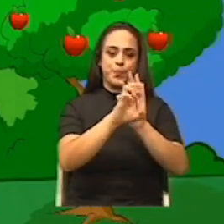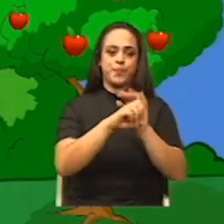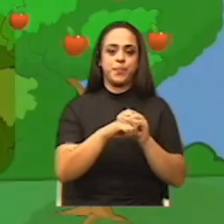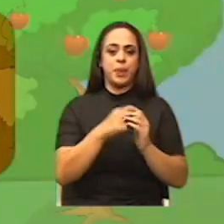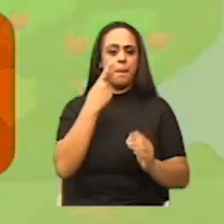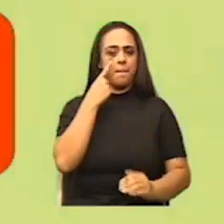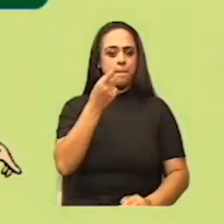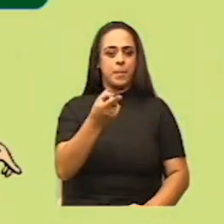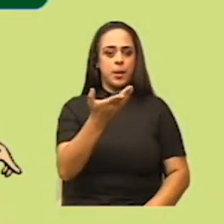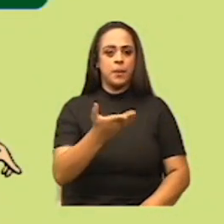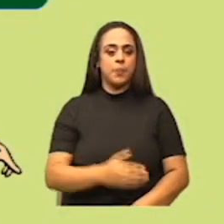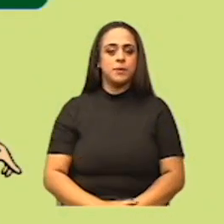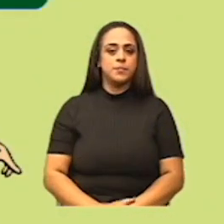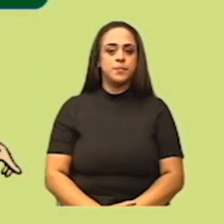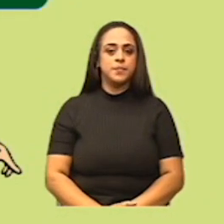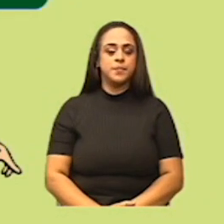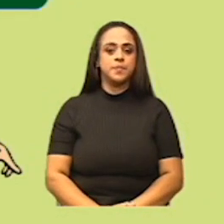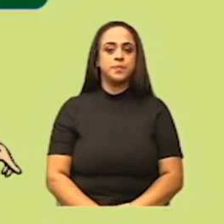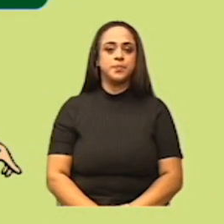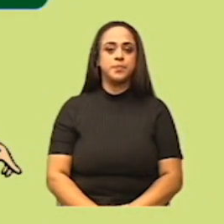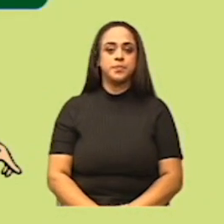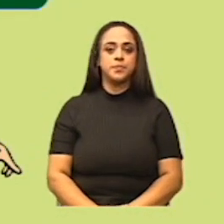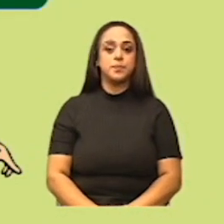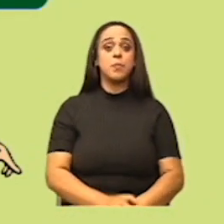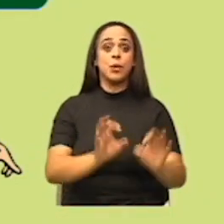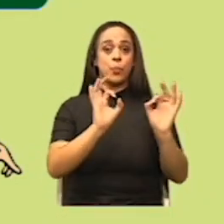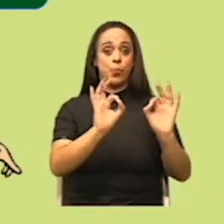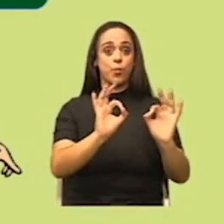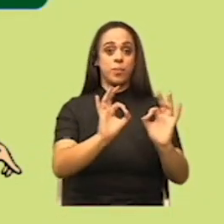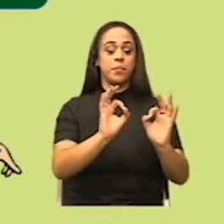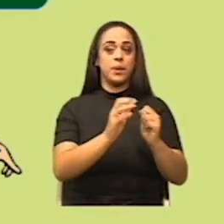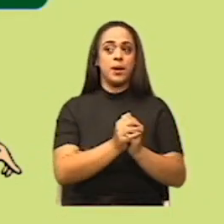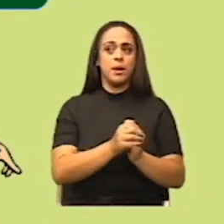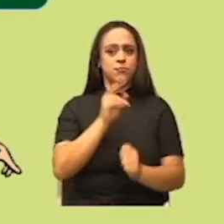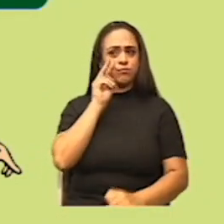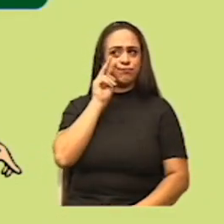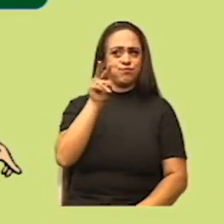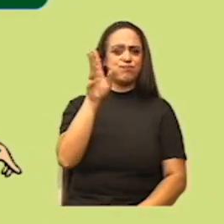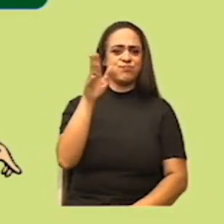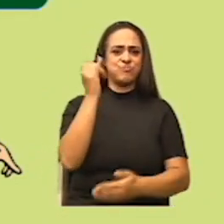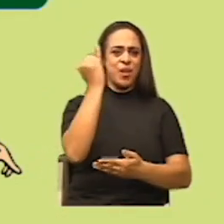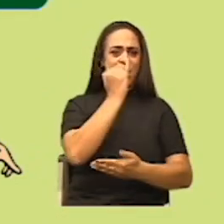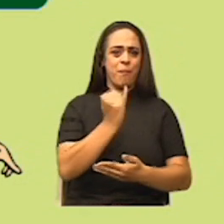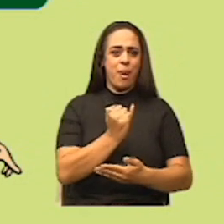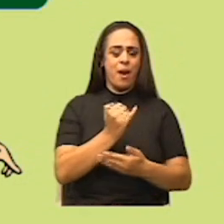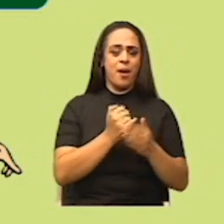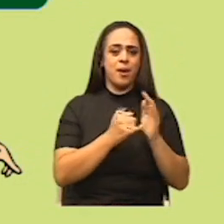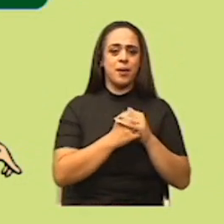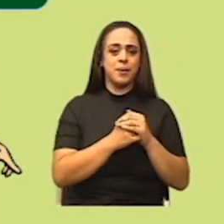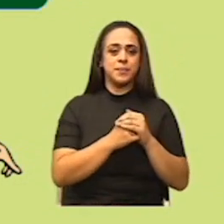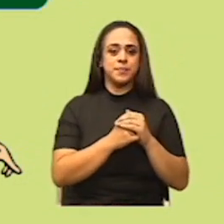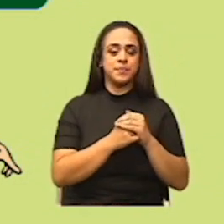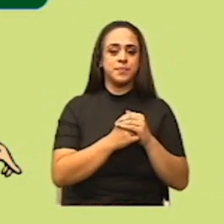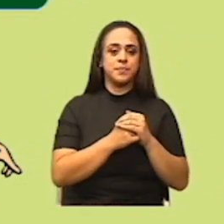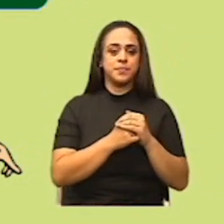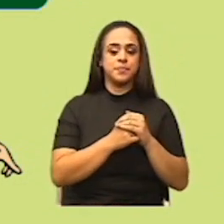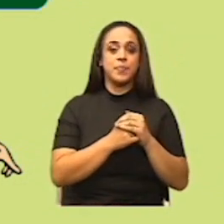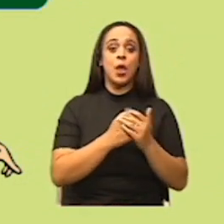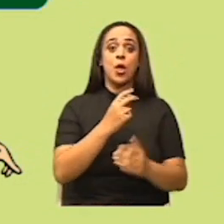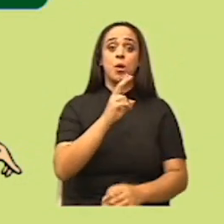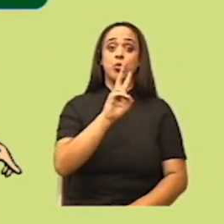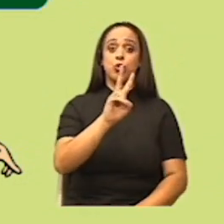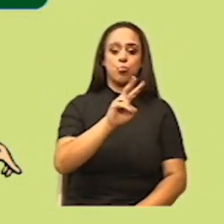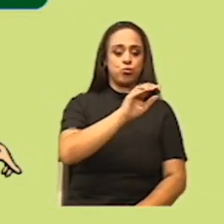veámoslos. Muy bien. ¿Qué vemos en esta imagen? Vemos a dos